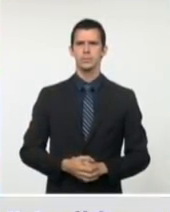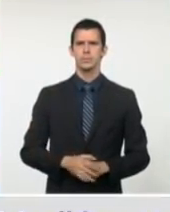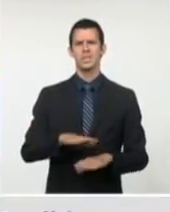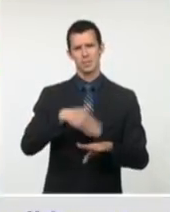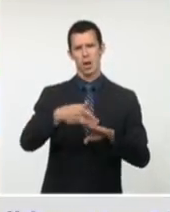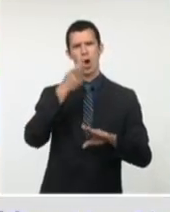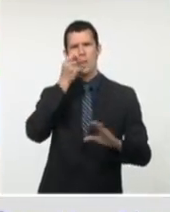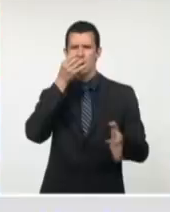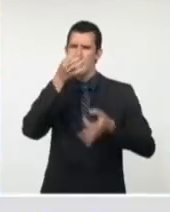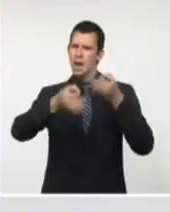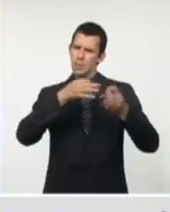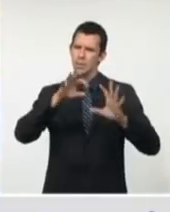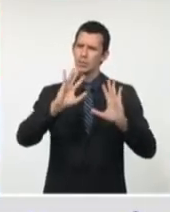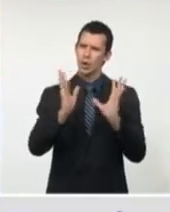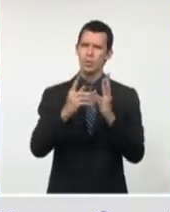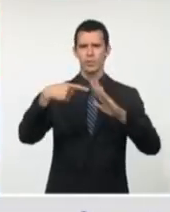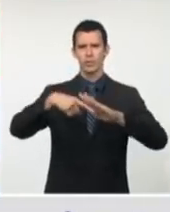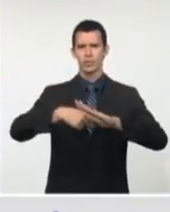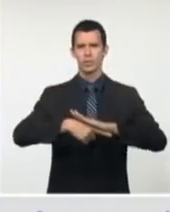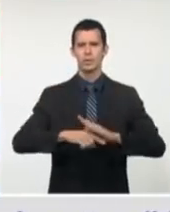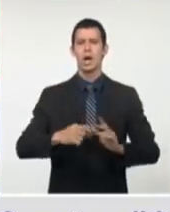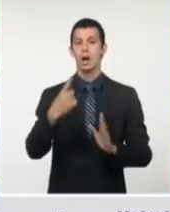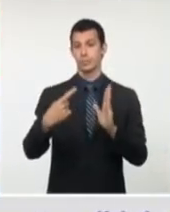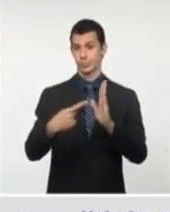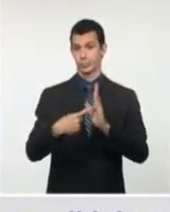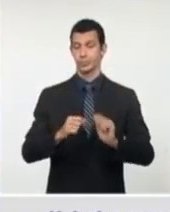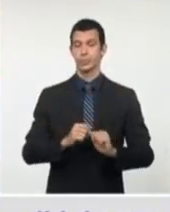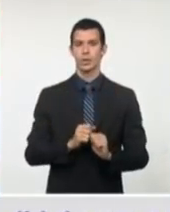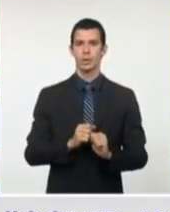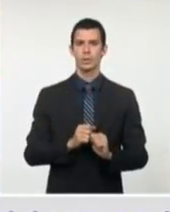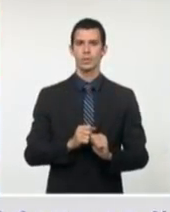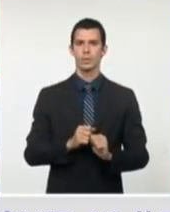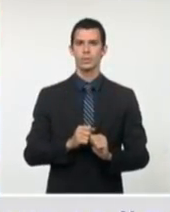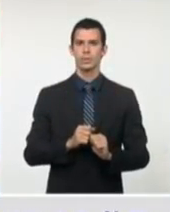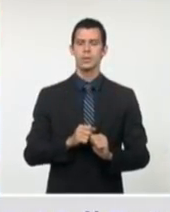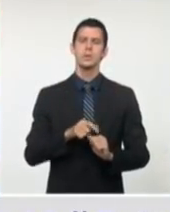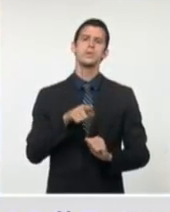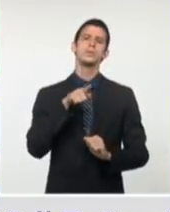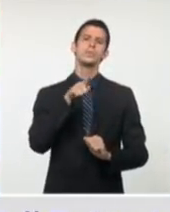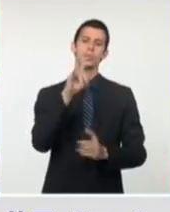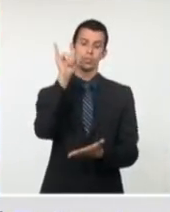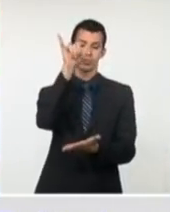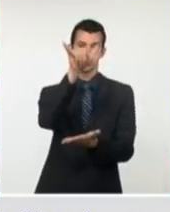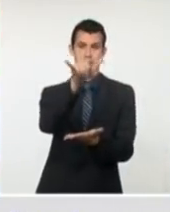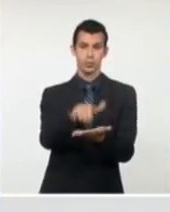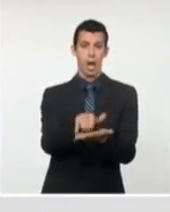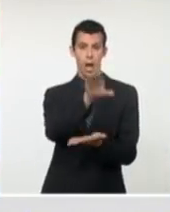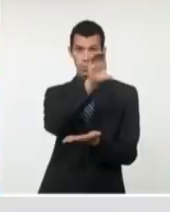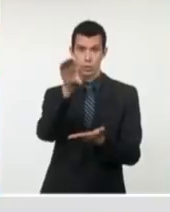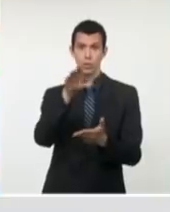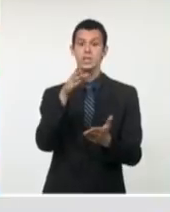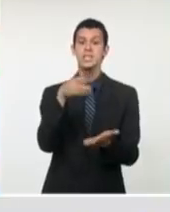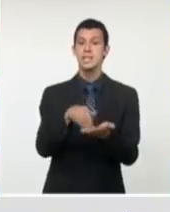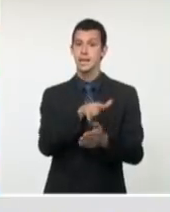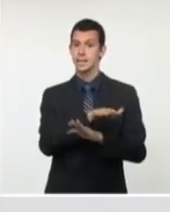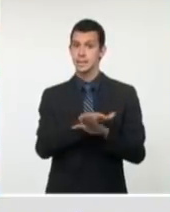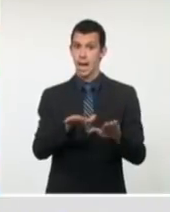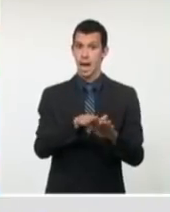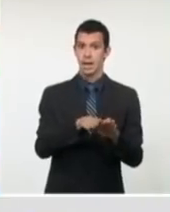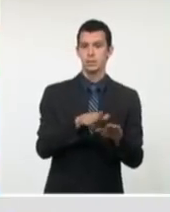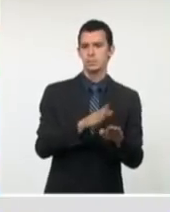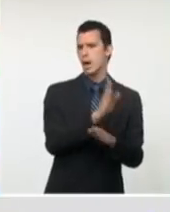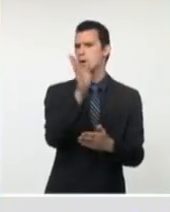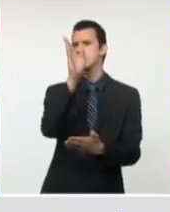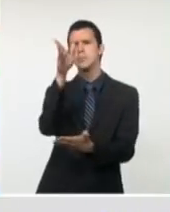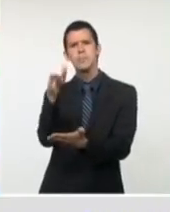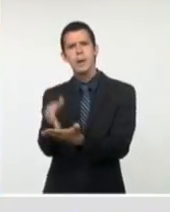desde el aeropuerto hasta el centro donde realizará el aislamiento y luego de retorno a su área de